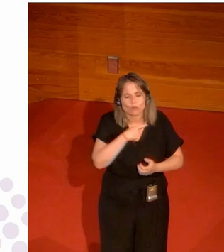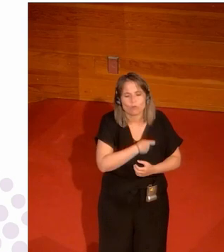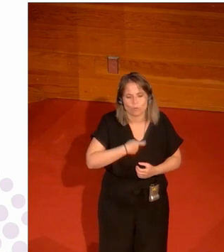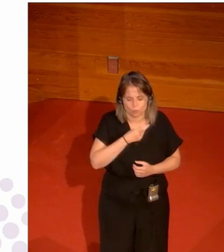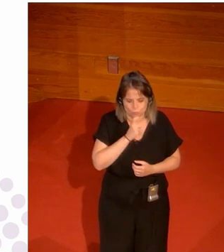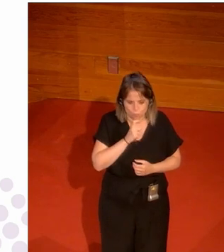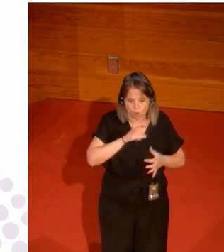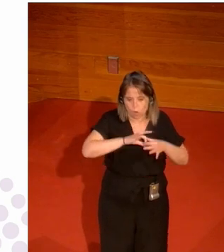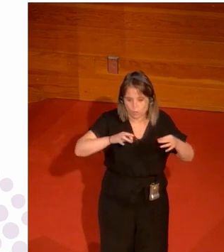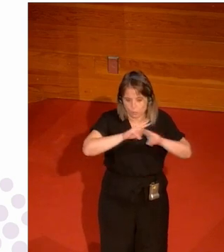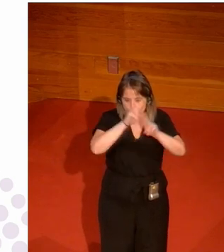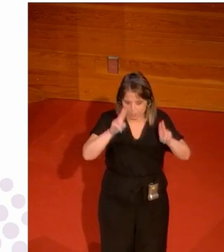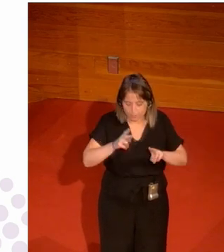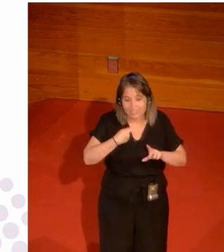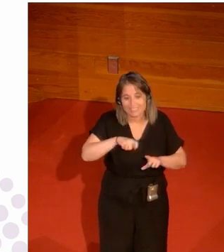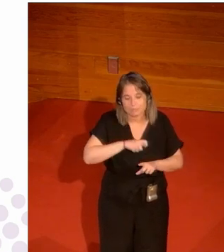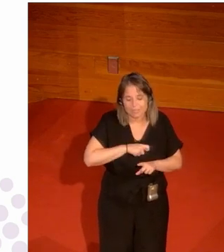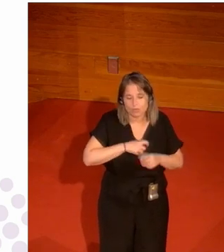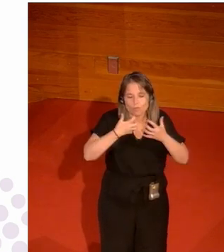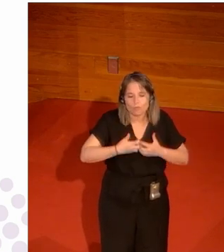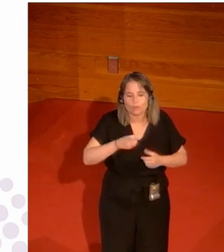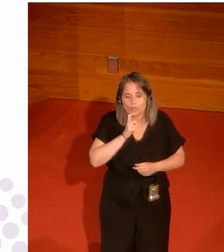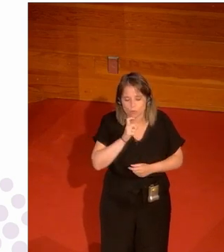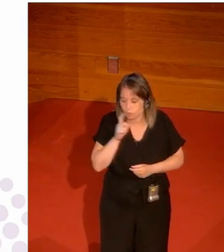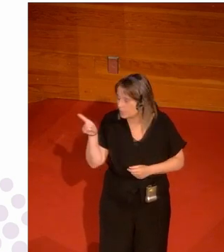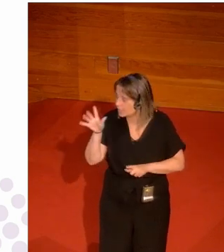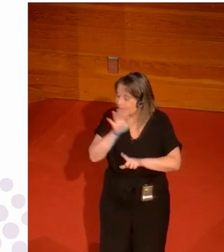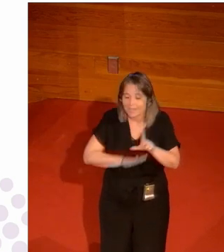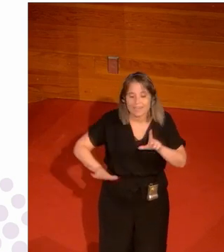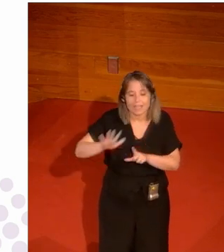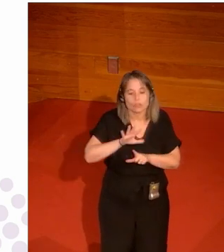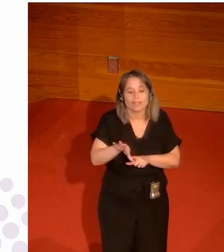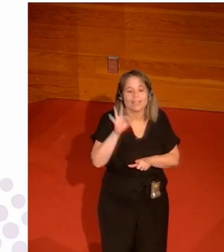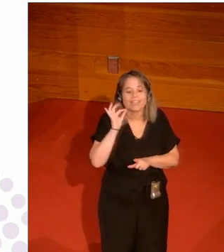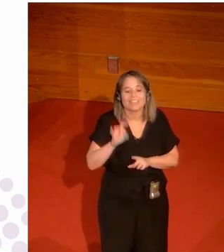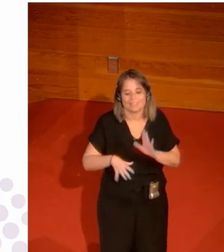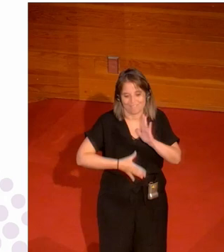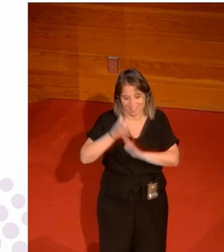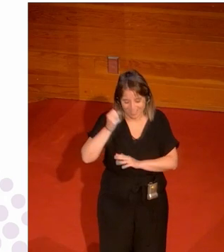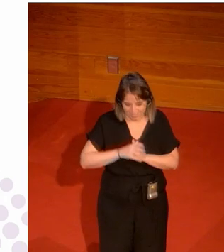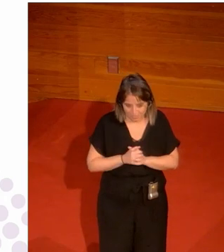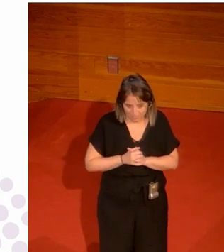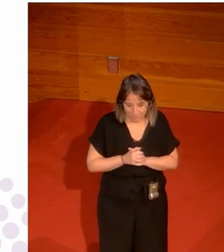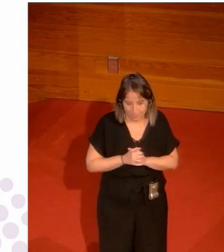comités tanto el olímpico internacional como el español el nacional lo eligen las federaciones o sea es un sistema clientelar es